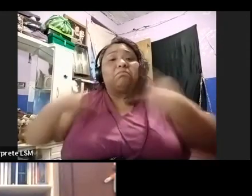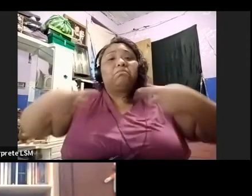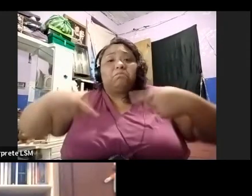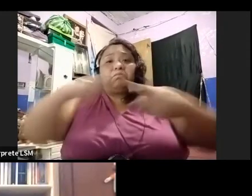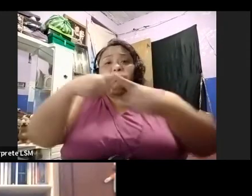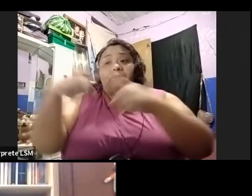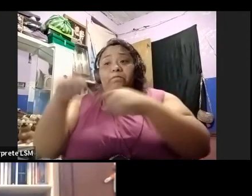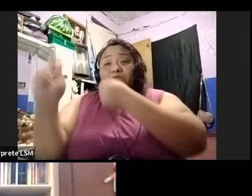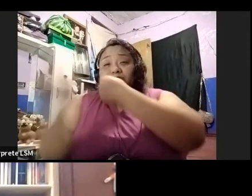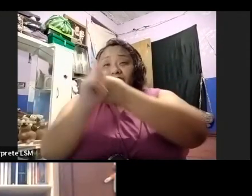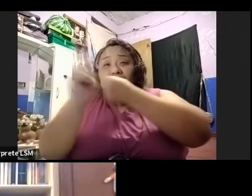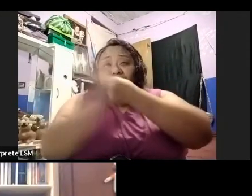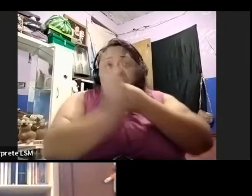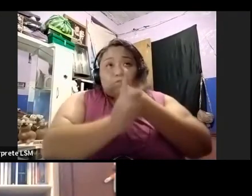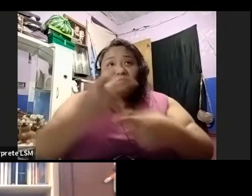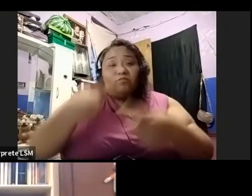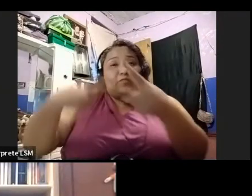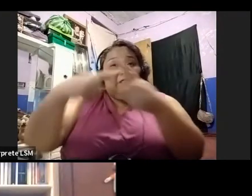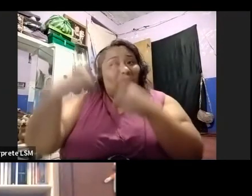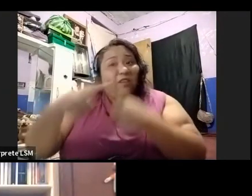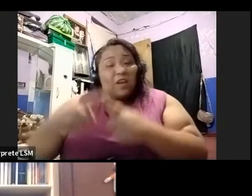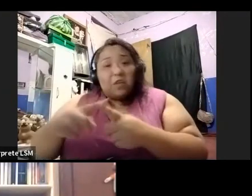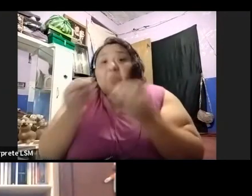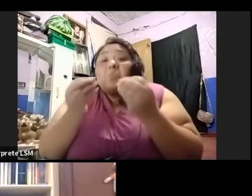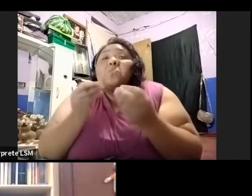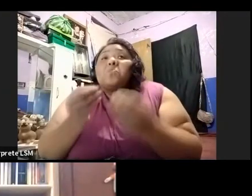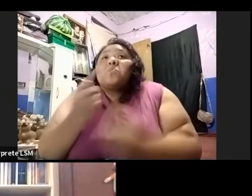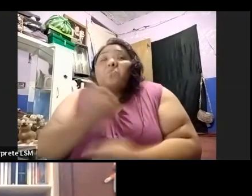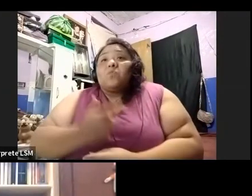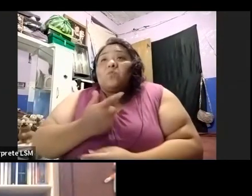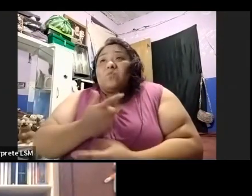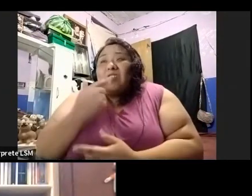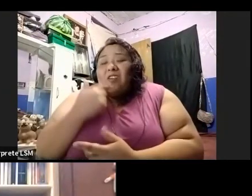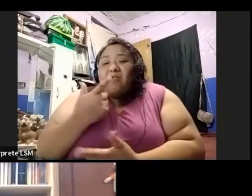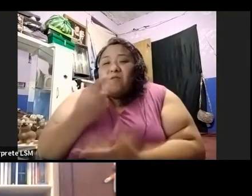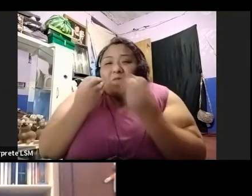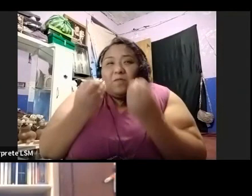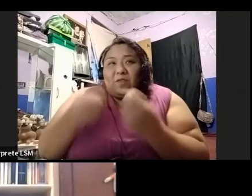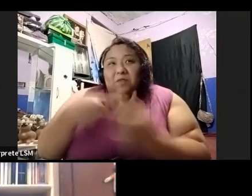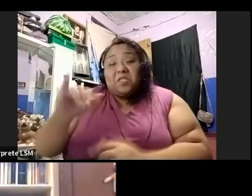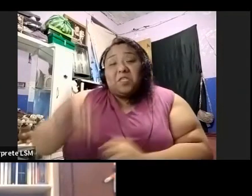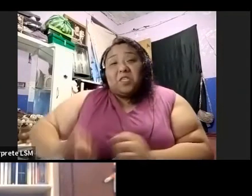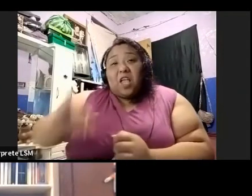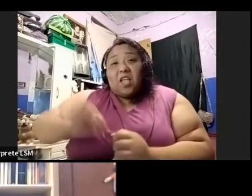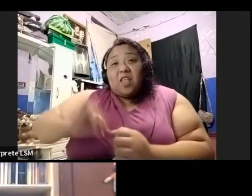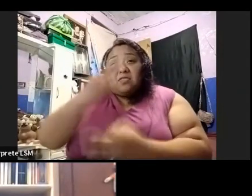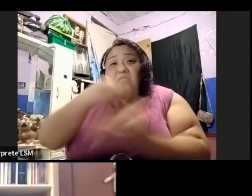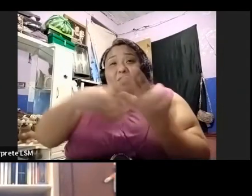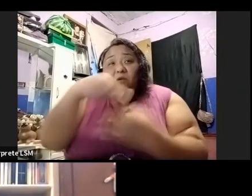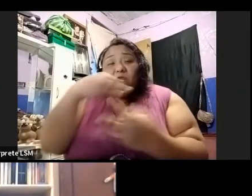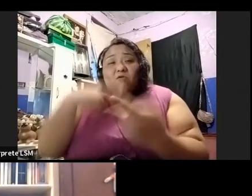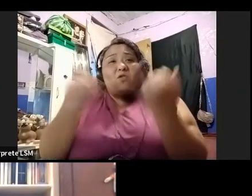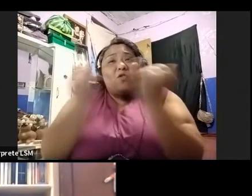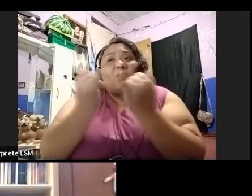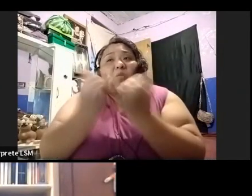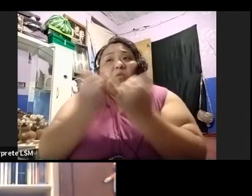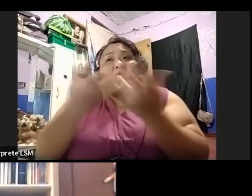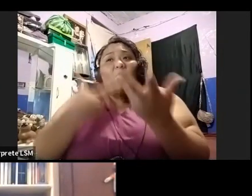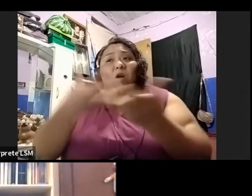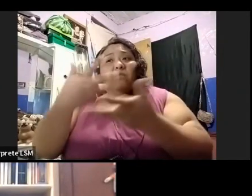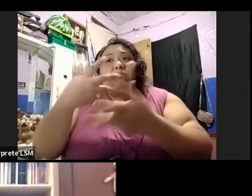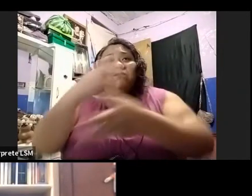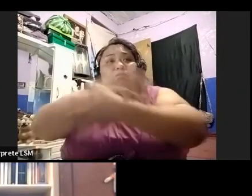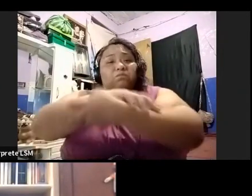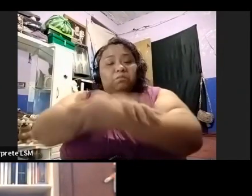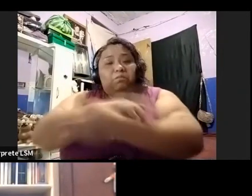ha sido bastante enriquecedor, muy interesante. También, bueno, en colaboración también con mi querida amiga